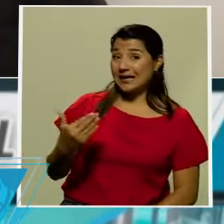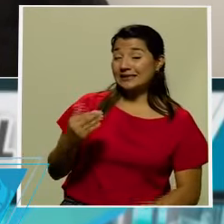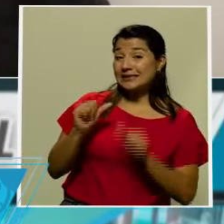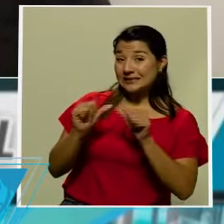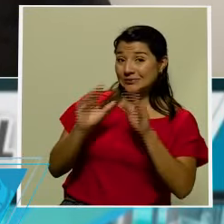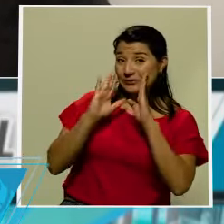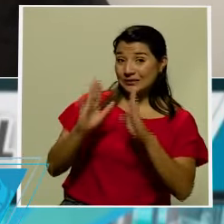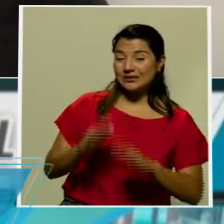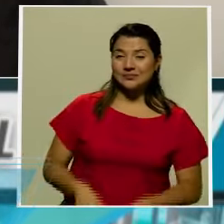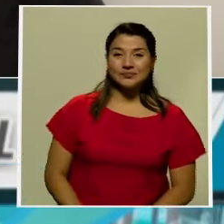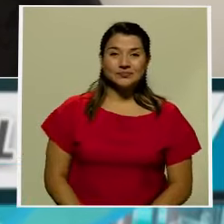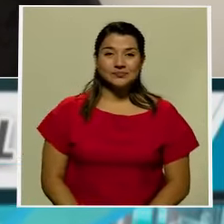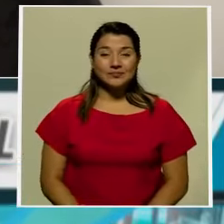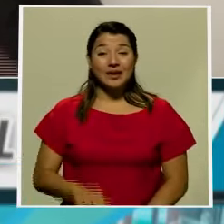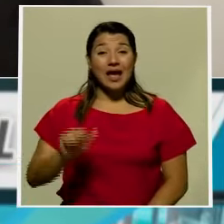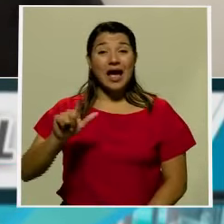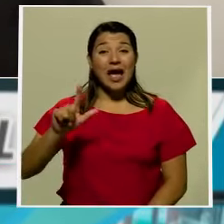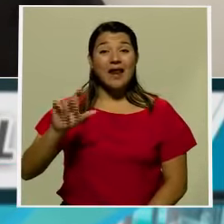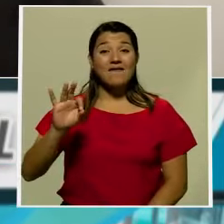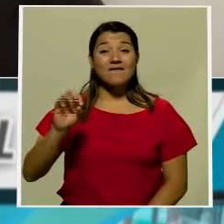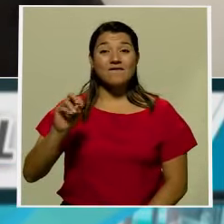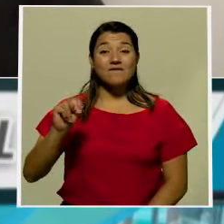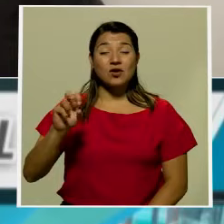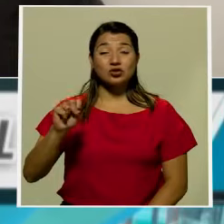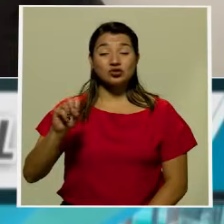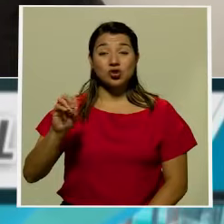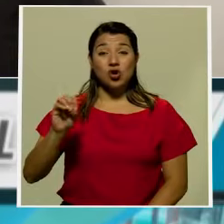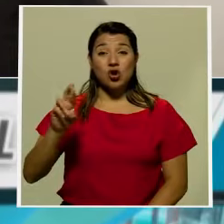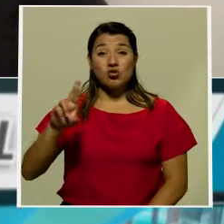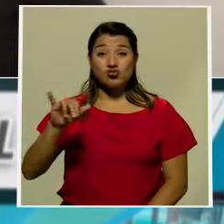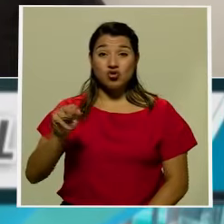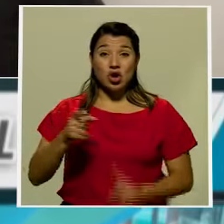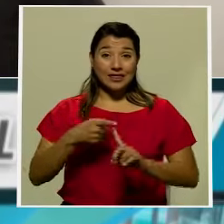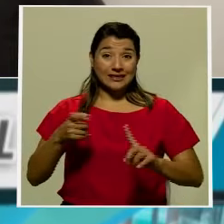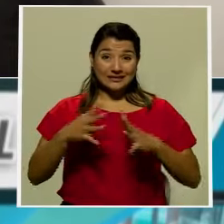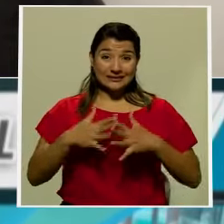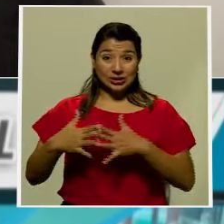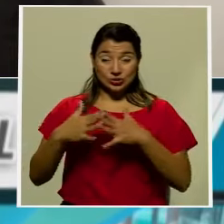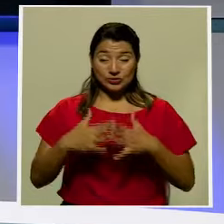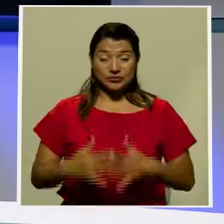Seguimos pendientes. Alfonso Rojas, desde Austin, Estados Unidos.